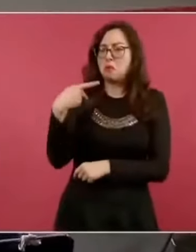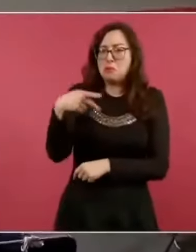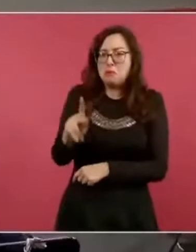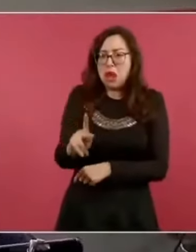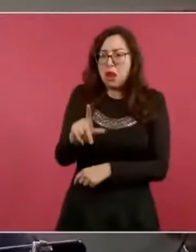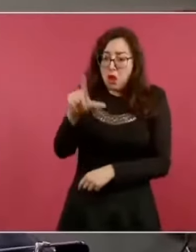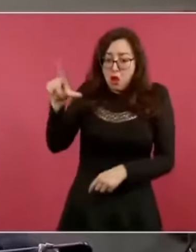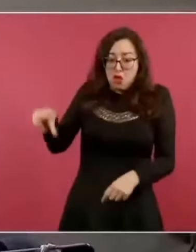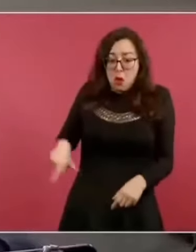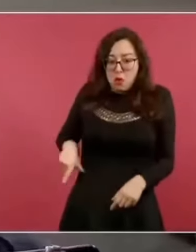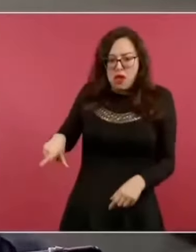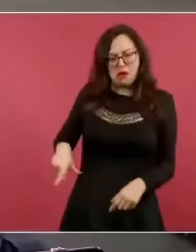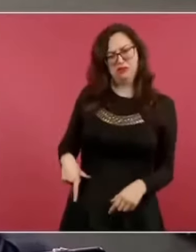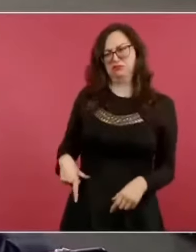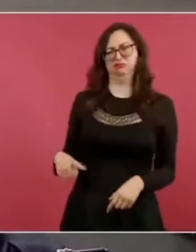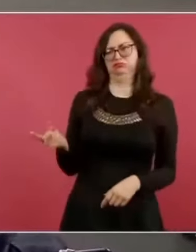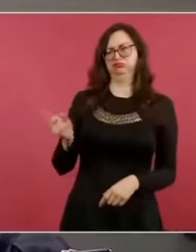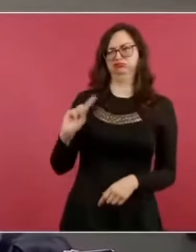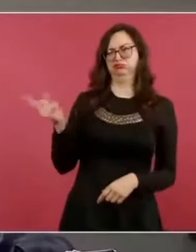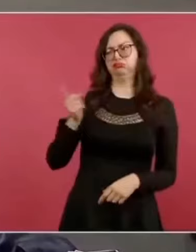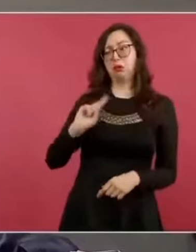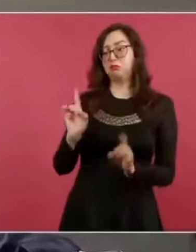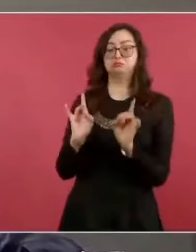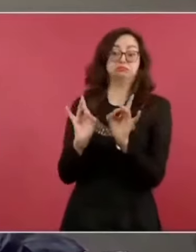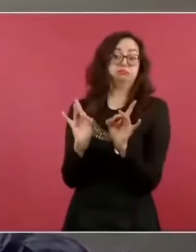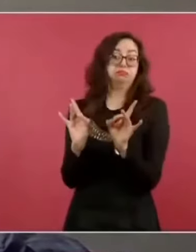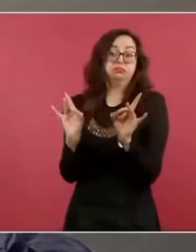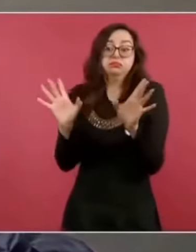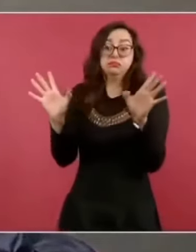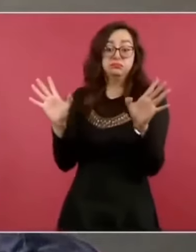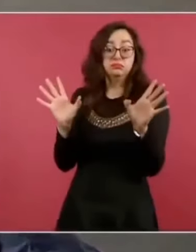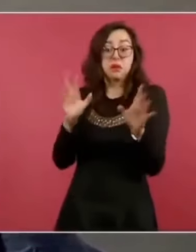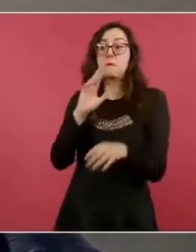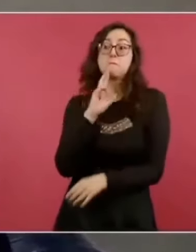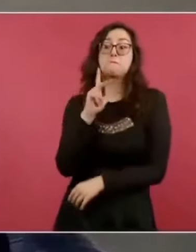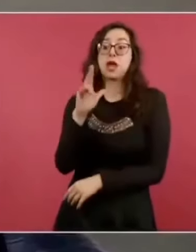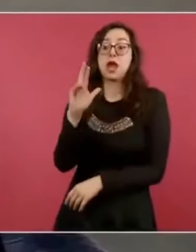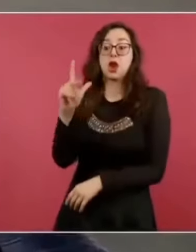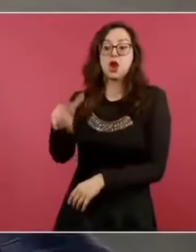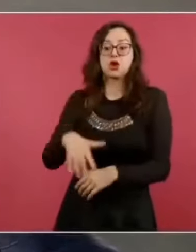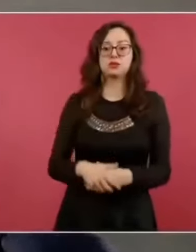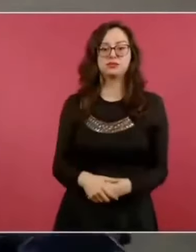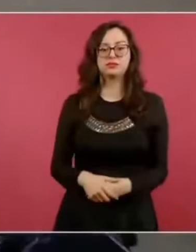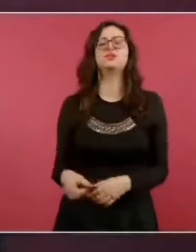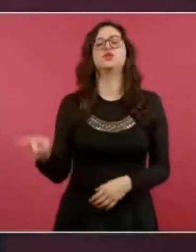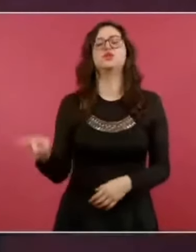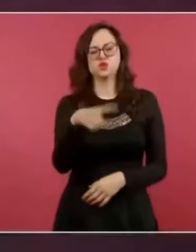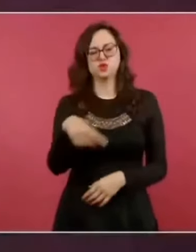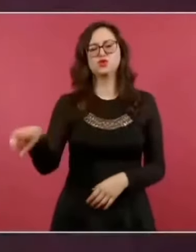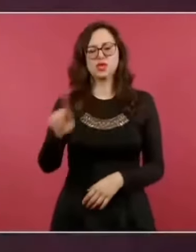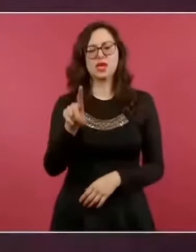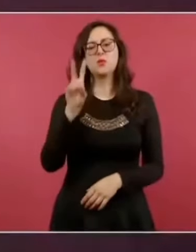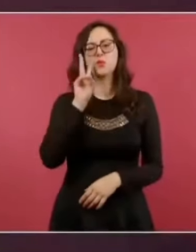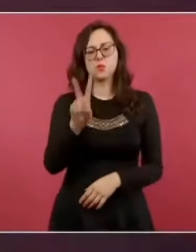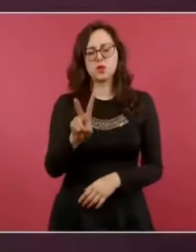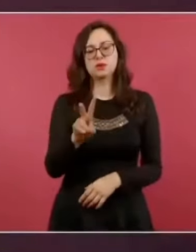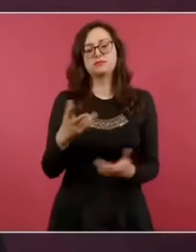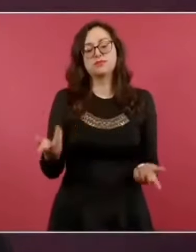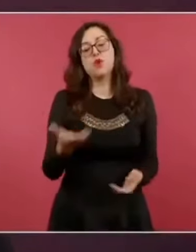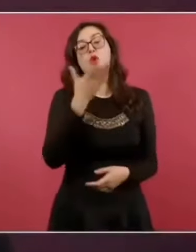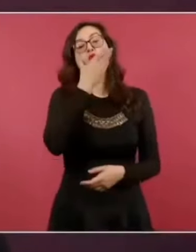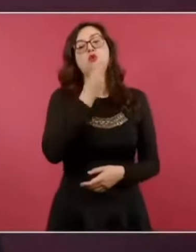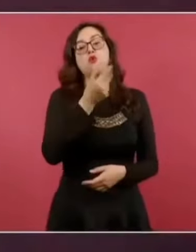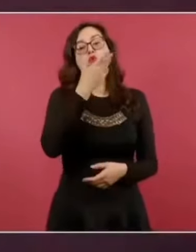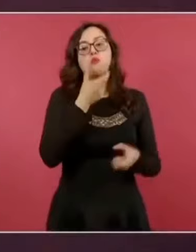Y aquí vamos a poner un ejemplo, ustedes ya lo han visto, pero en un episodio más de su cotidiano Proceder, el